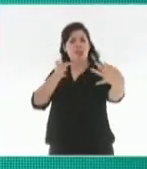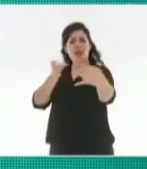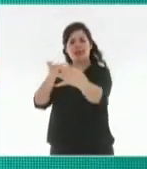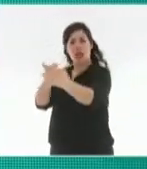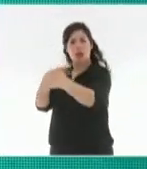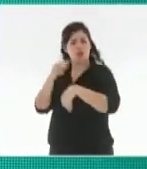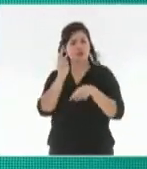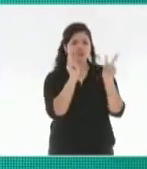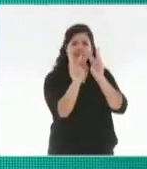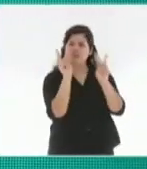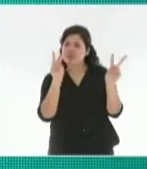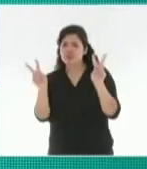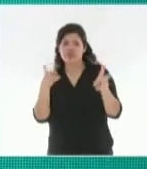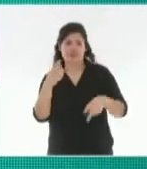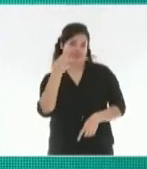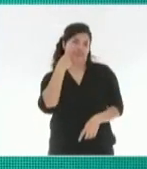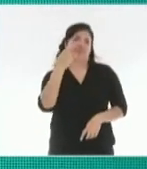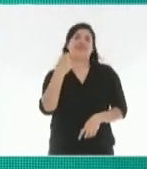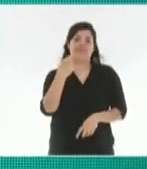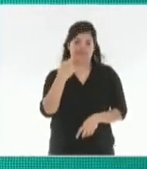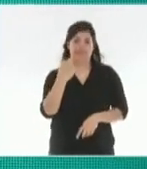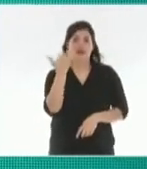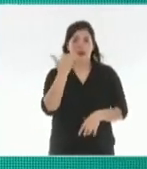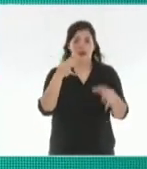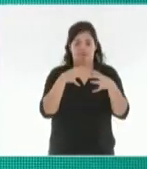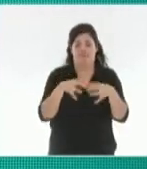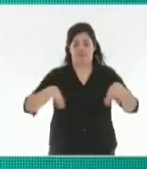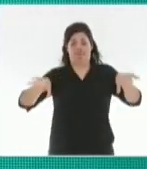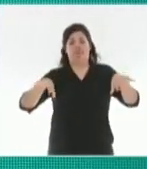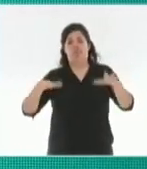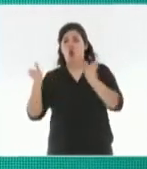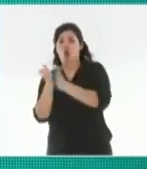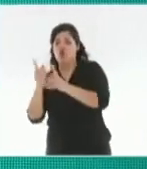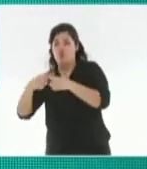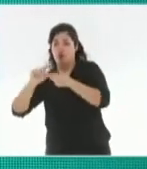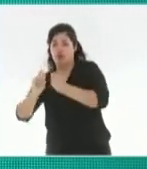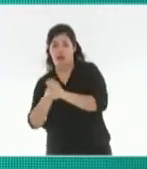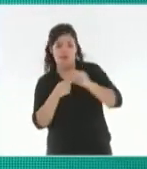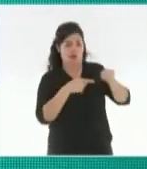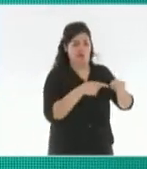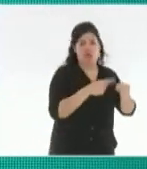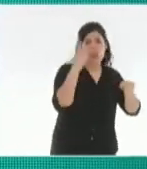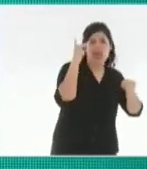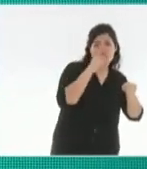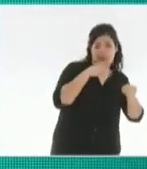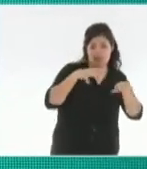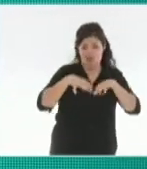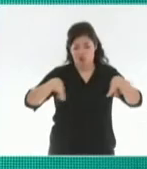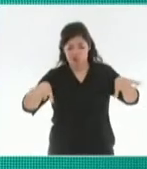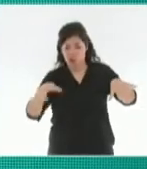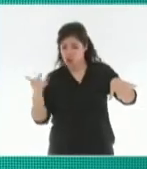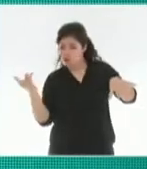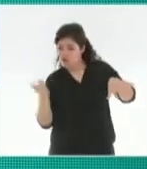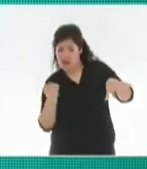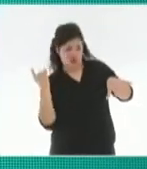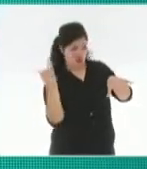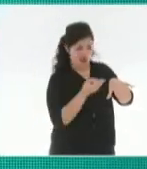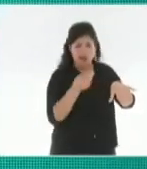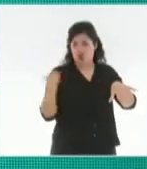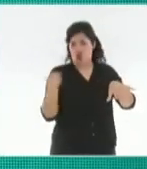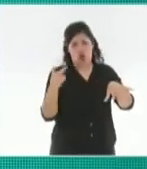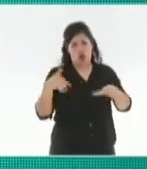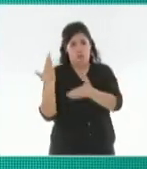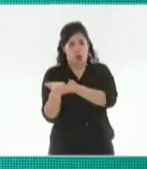vez más que la grieta hegemónica que nos quisieron vender entre Juntos por el Cambio y el Kirchnerismo es absolutamente falsa. Pero sí hay una grieta